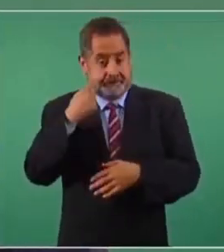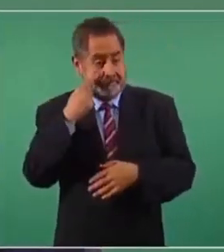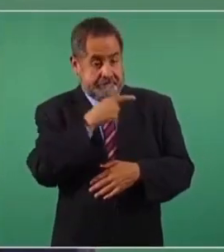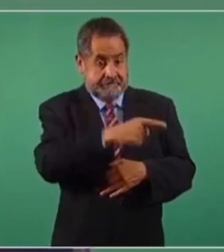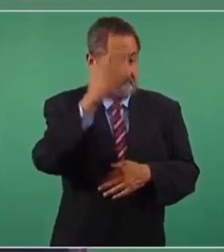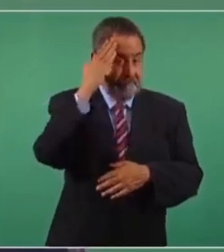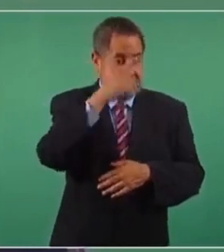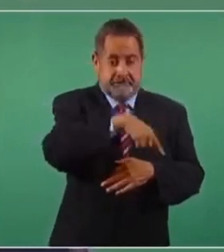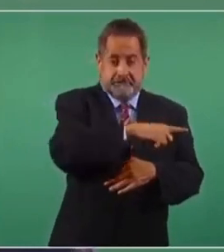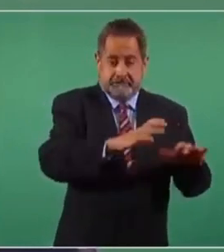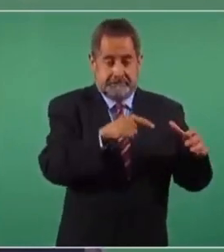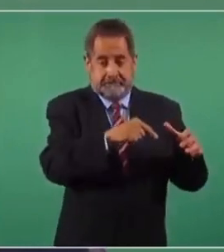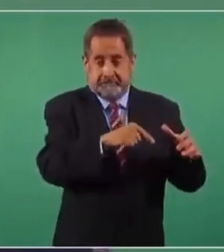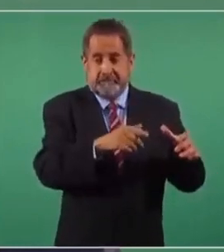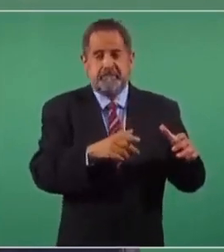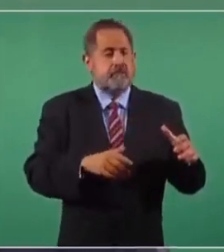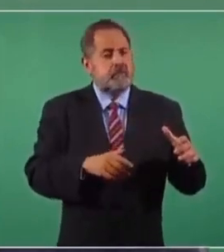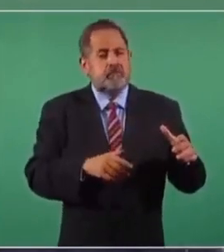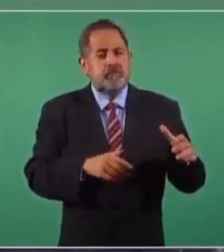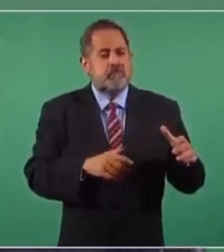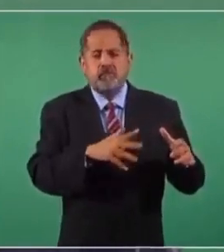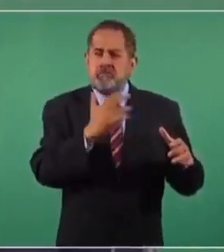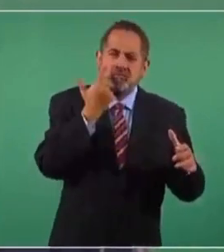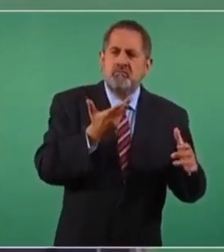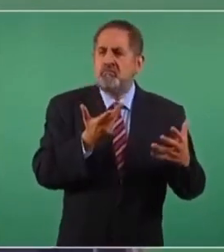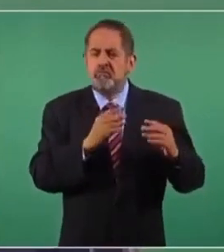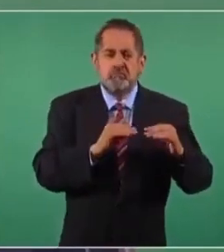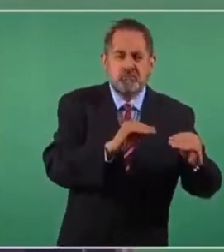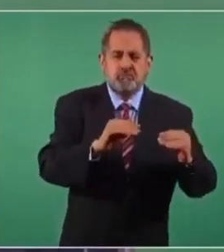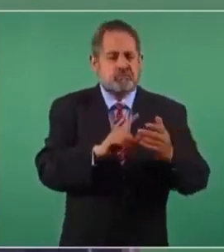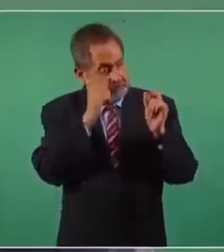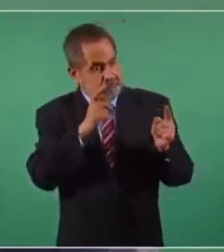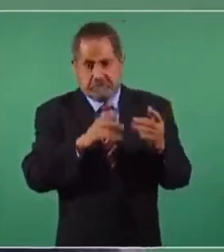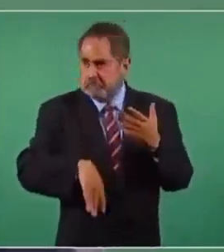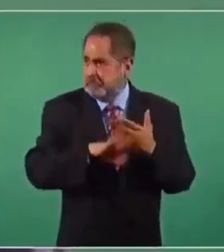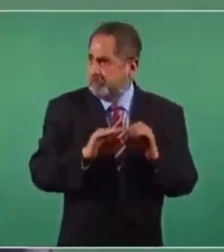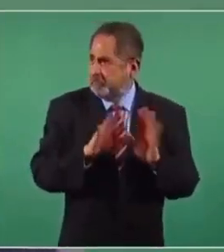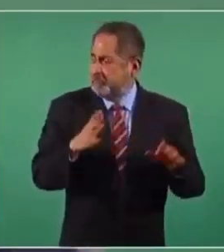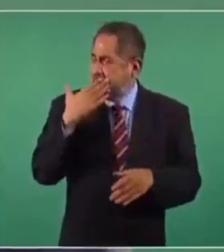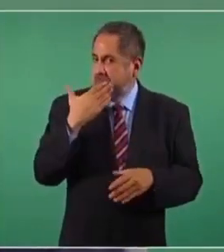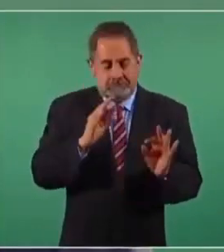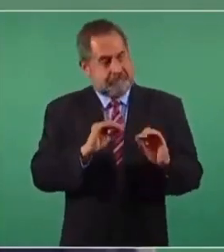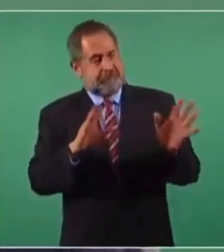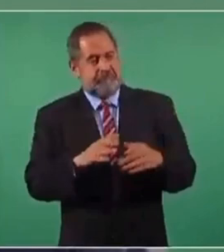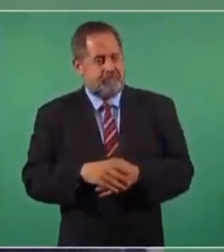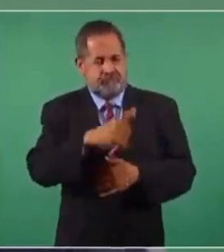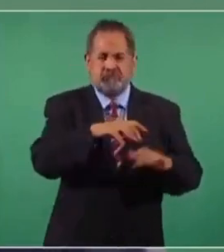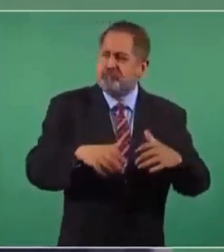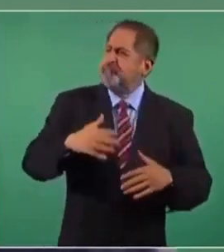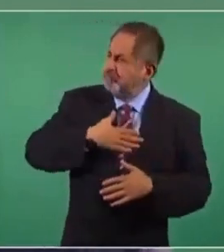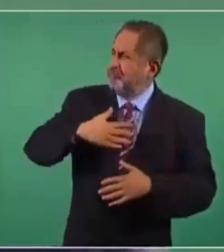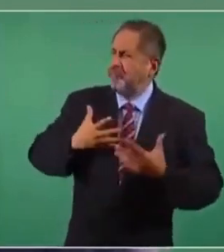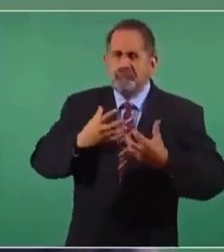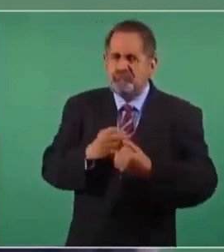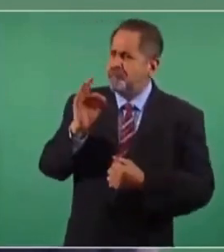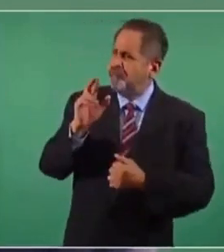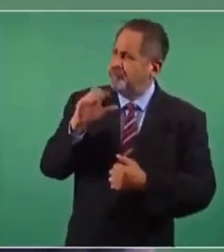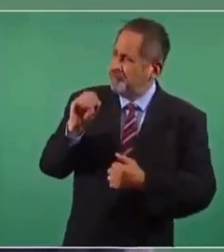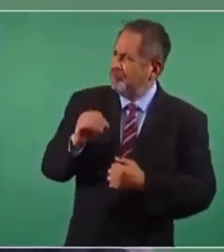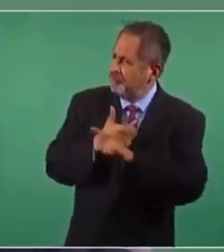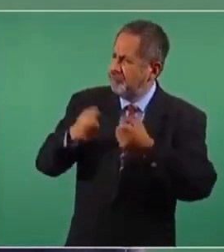hayan decidido actuar con autenticidad. Que ellos digan somos franquistas